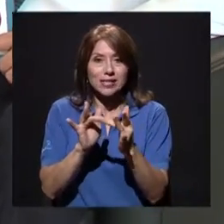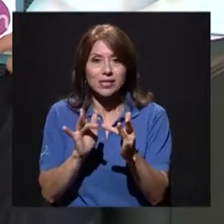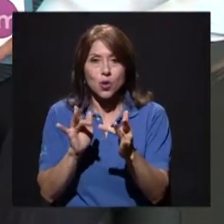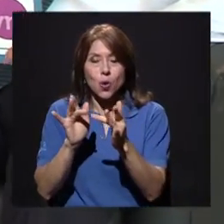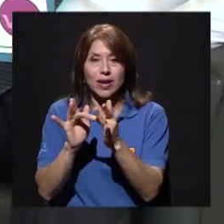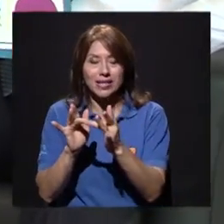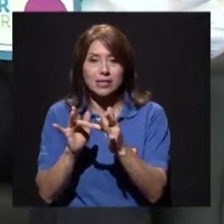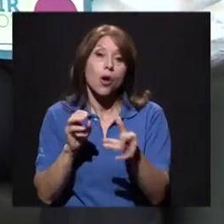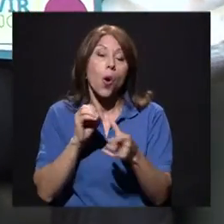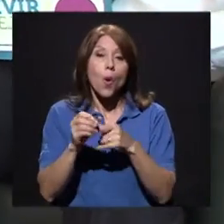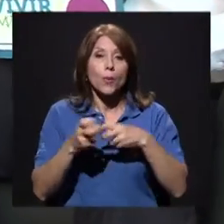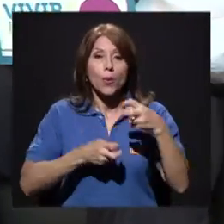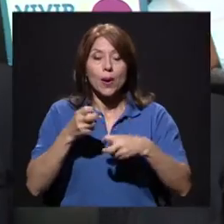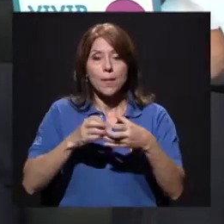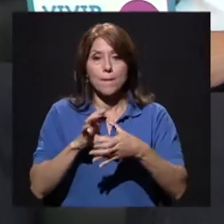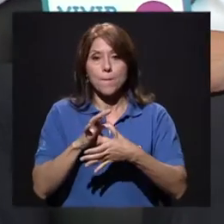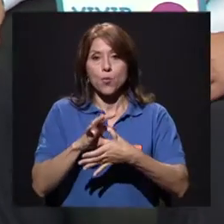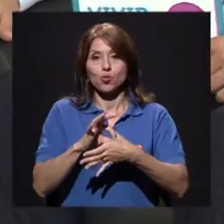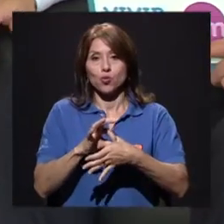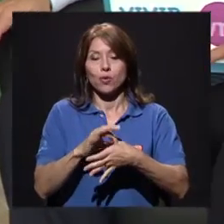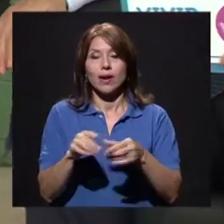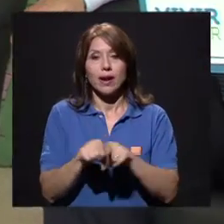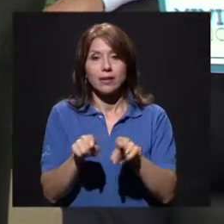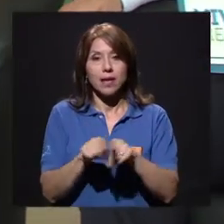¿Verdad? Esas son algunas de las lesiones que podamos.